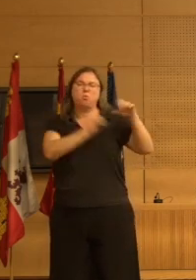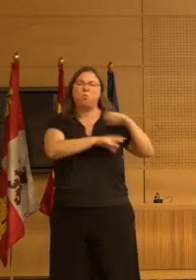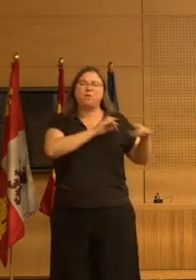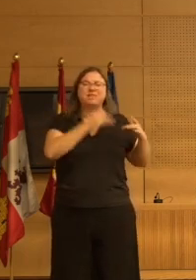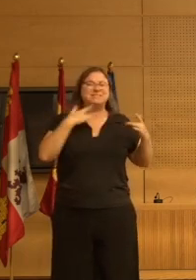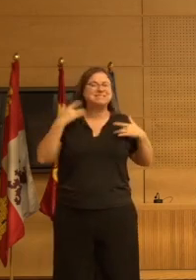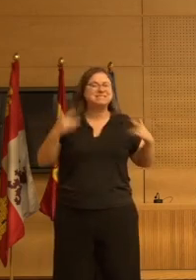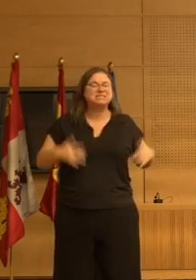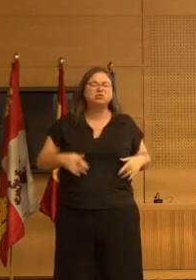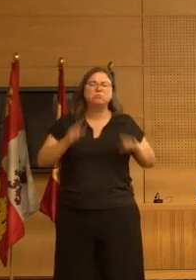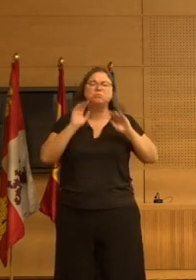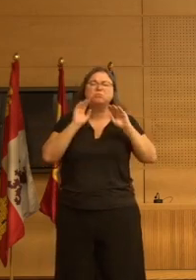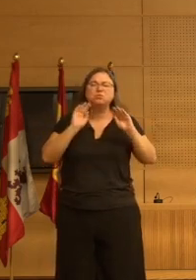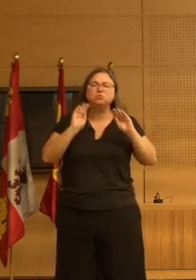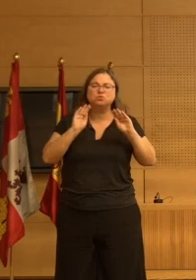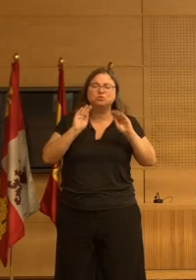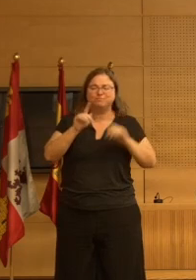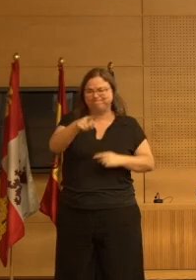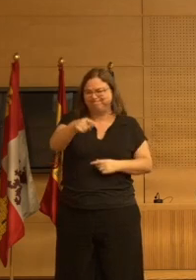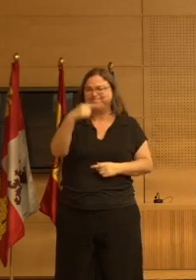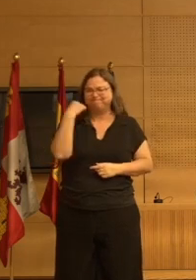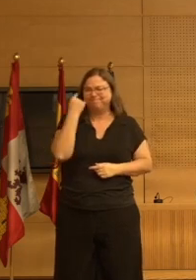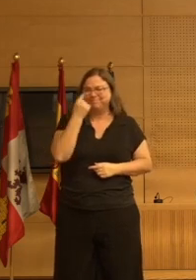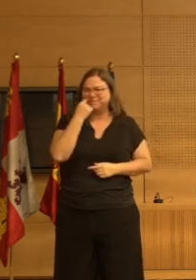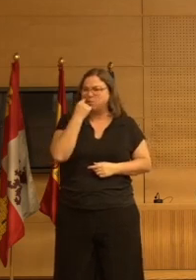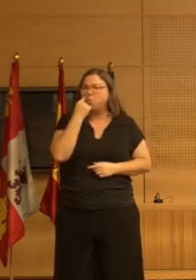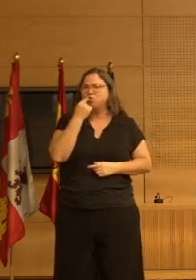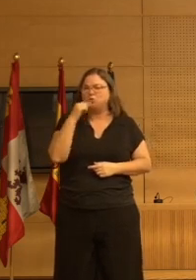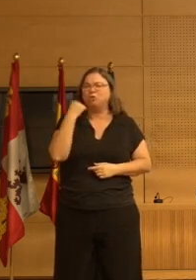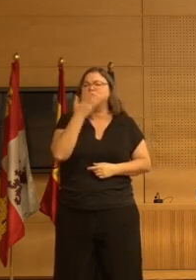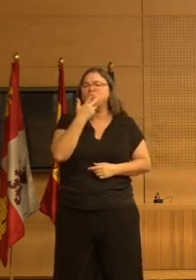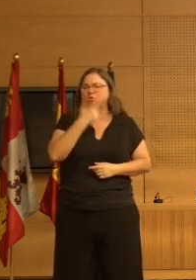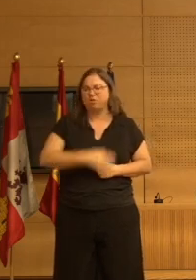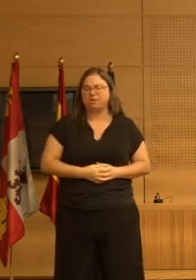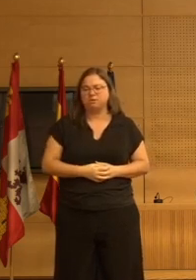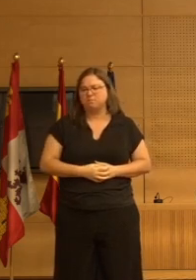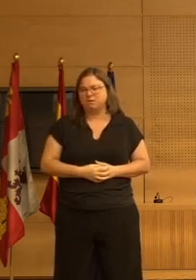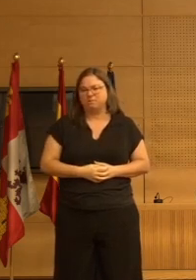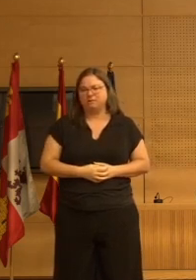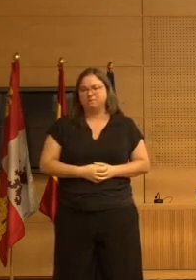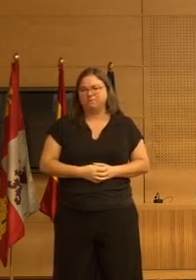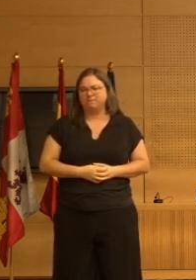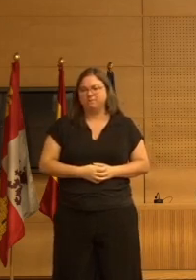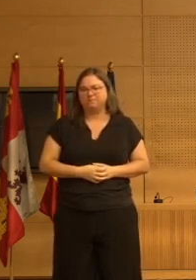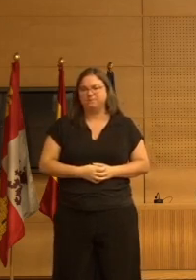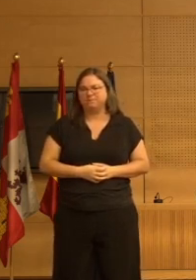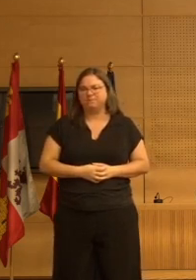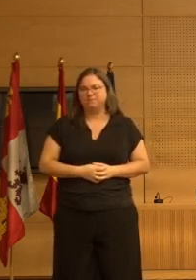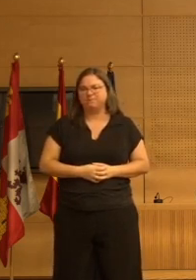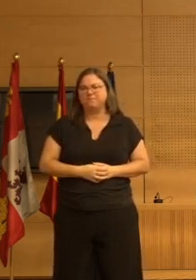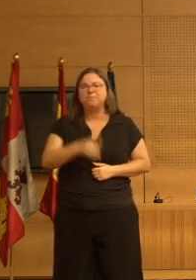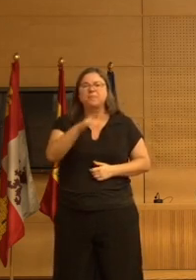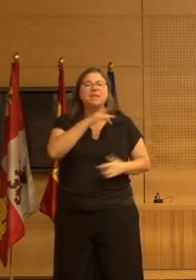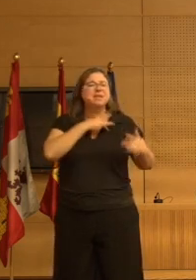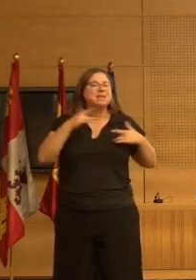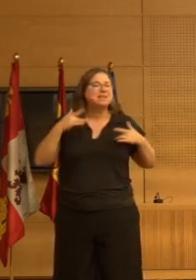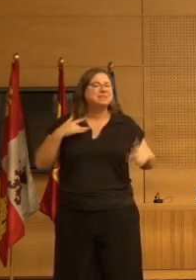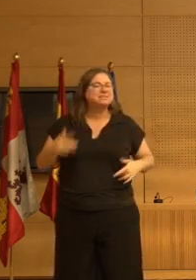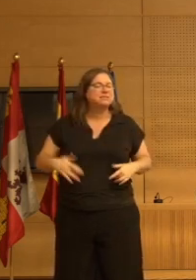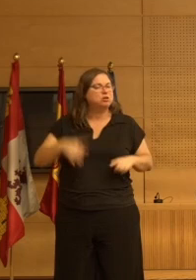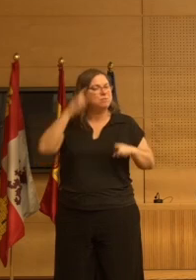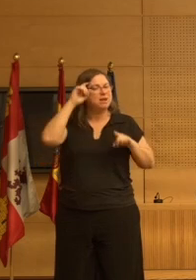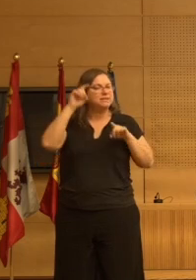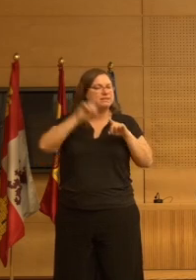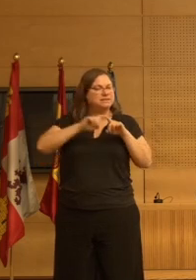síntomas conductuales, que estoy seguro que todos ustedes están muy familiarizados con ellos. Estos síntomas psicológicos y